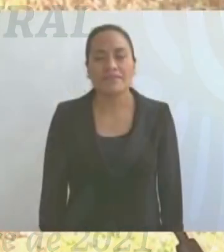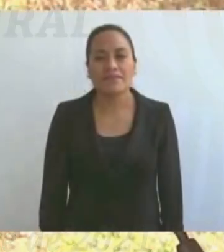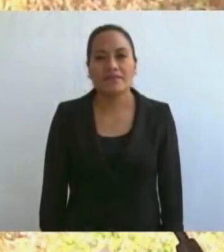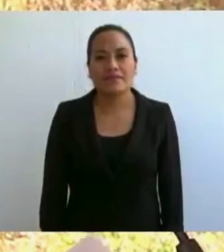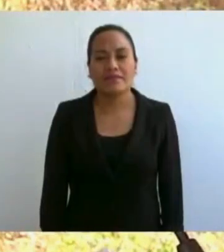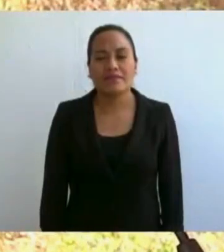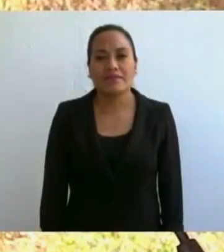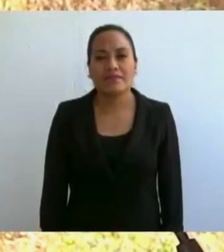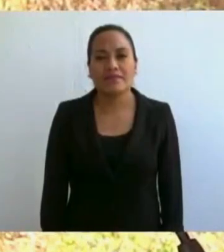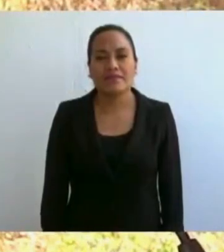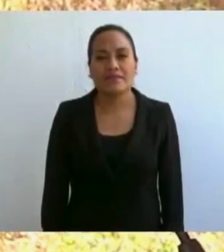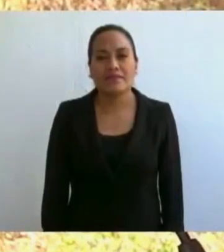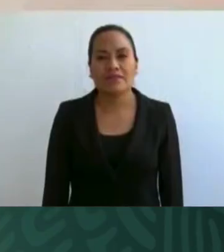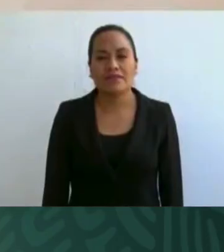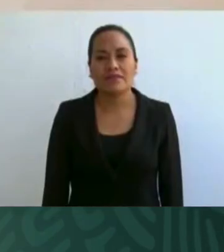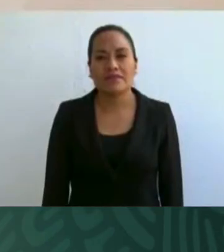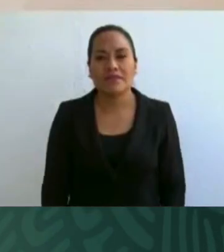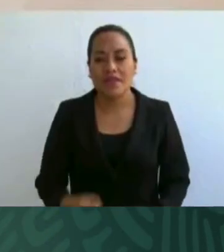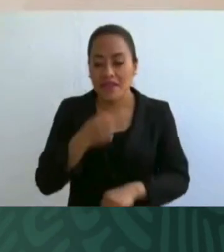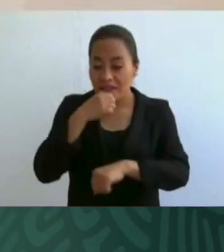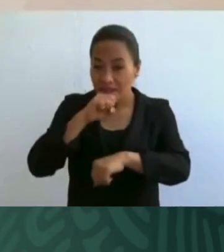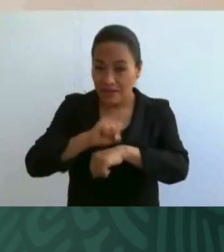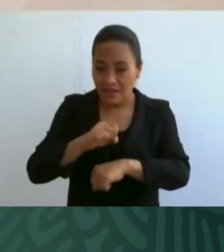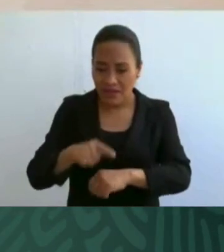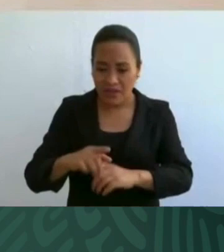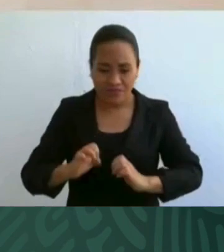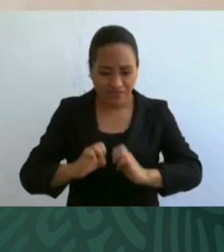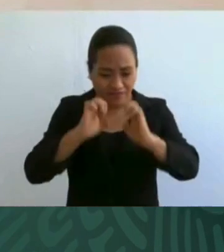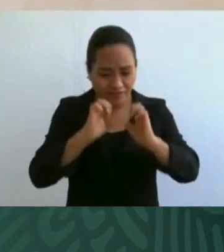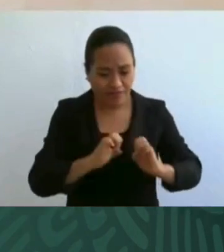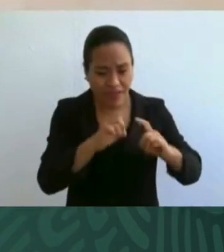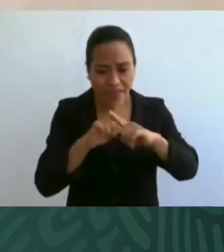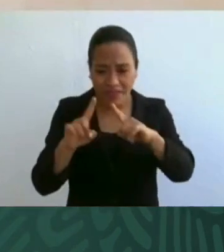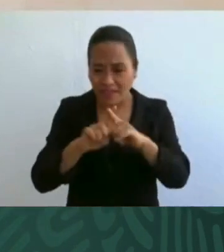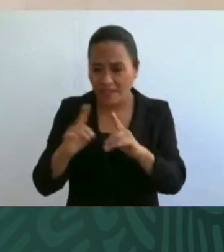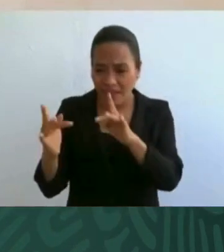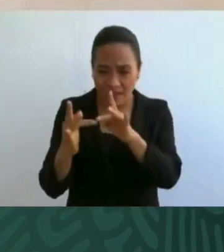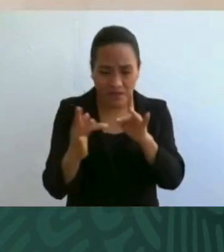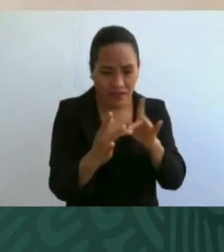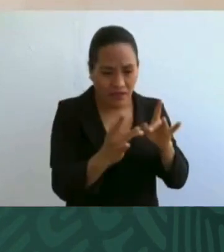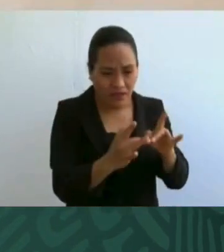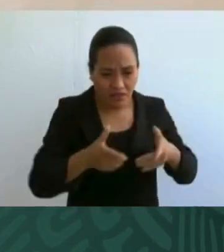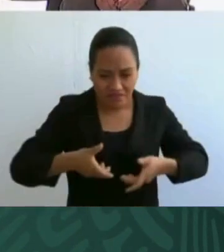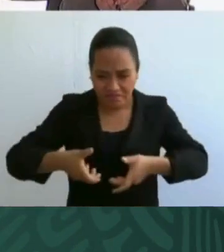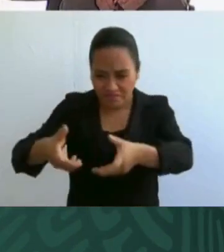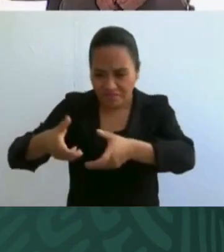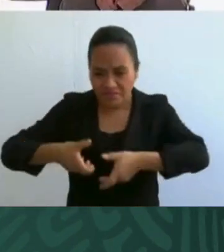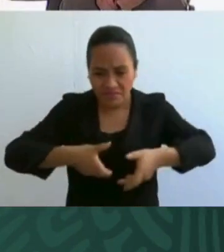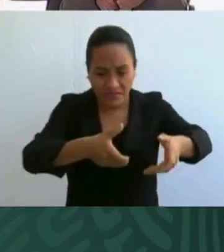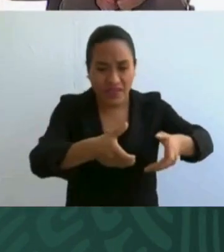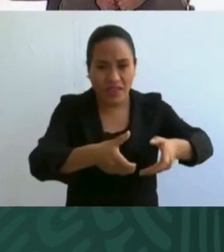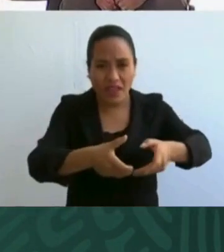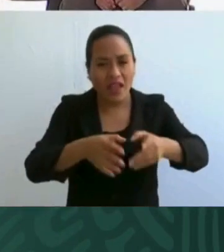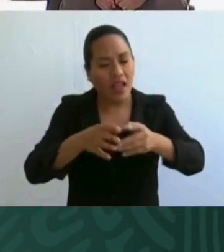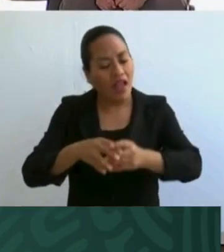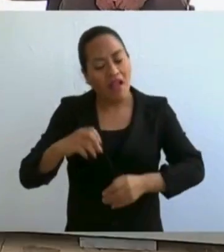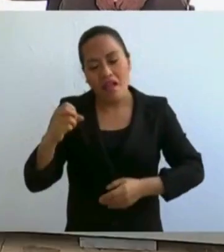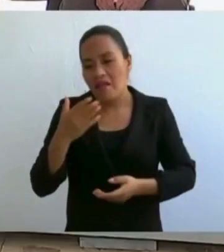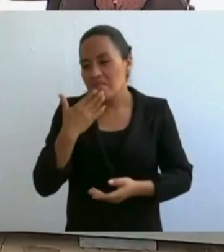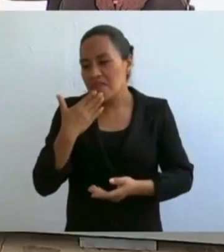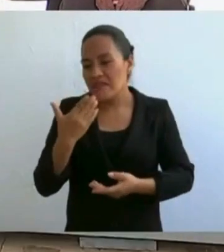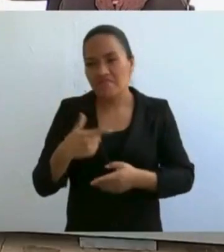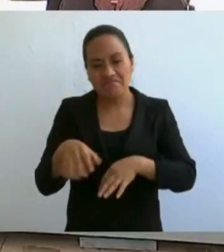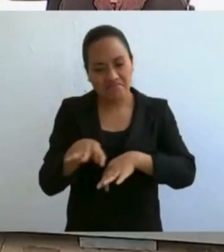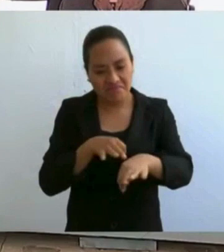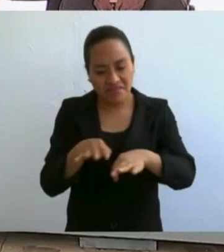En la Secretaría de Infraestructura, Comunicaciones y Transportes, nos sentimos muy afortunados por contribuir